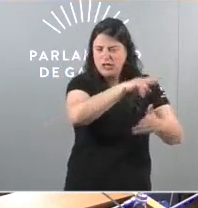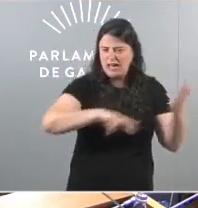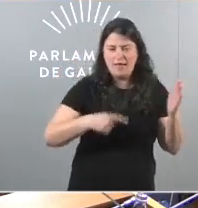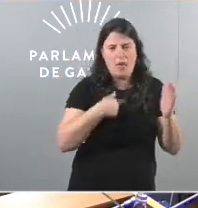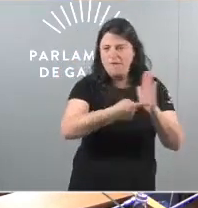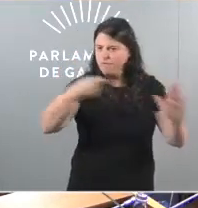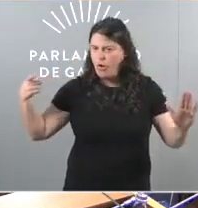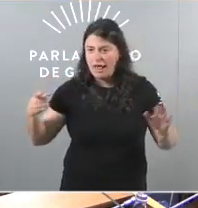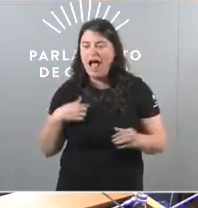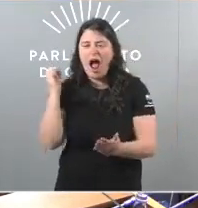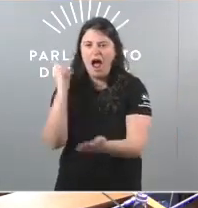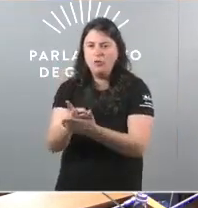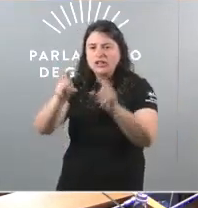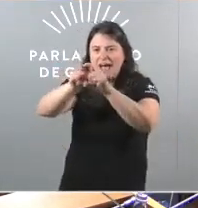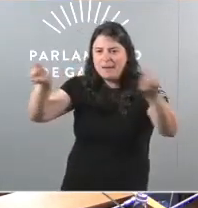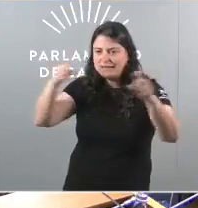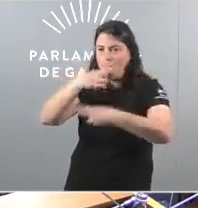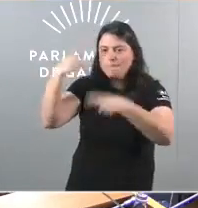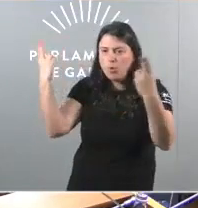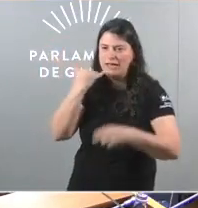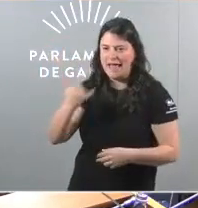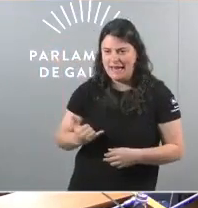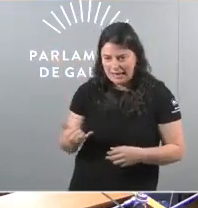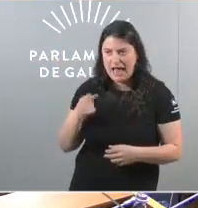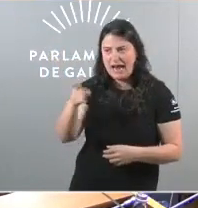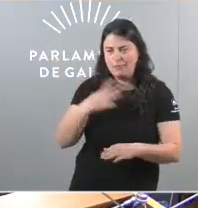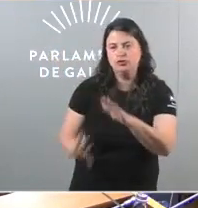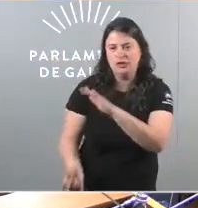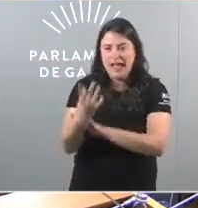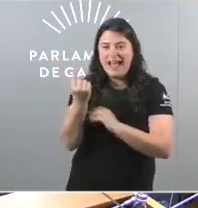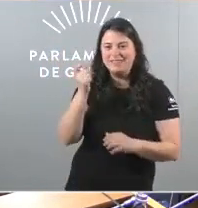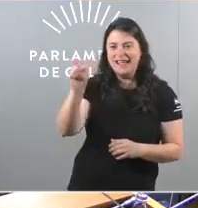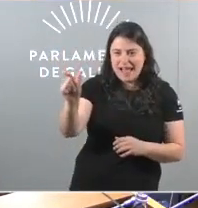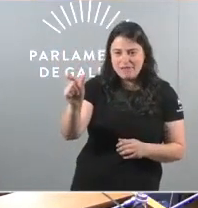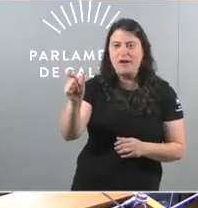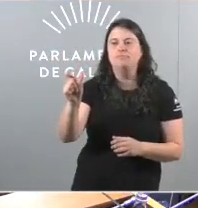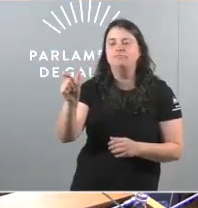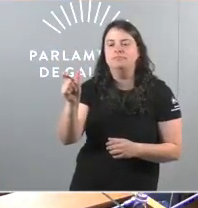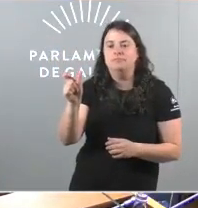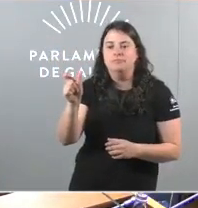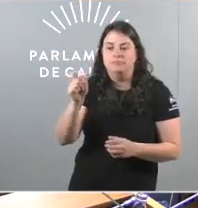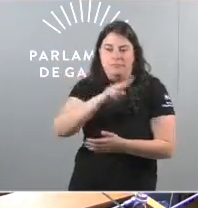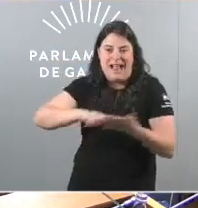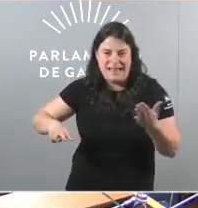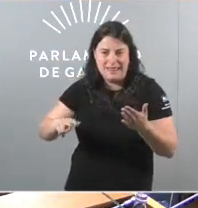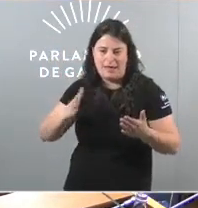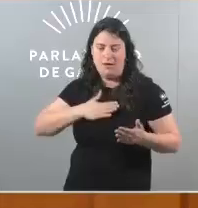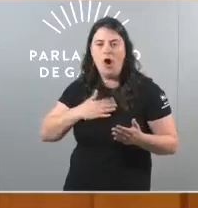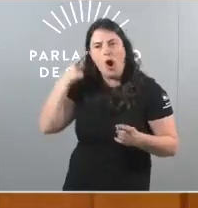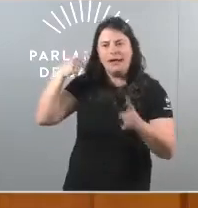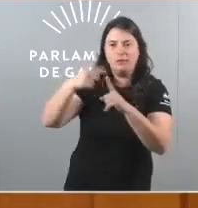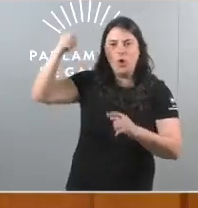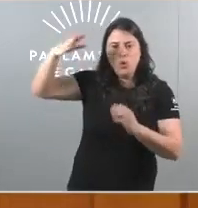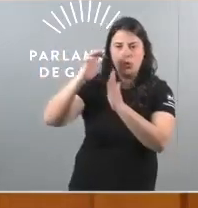unha empresa pública de enerxía defendendo unha tarifa eléctrica galega que permita baixar a luz